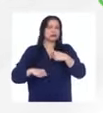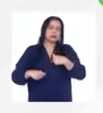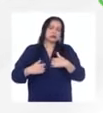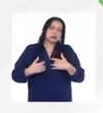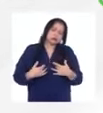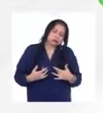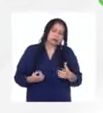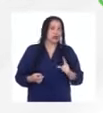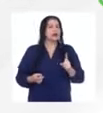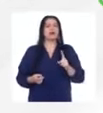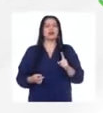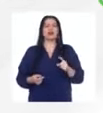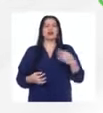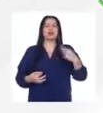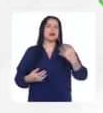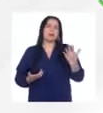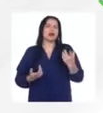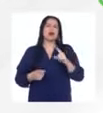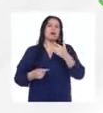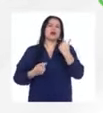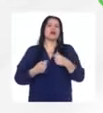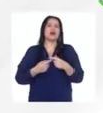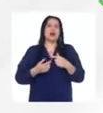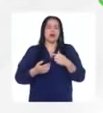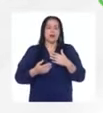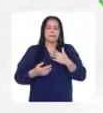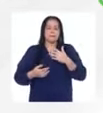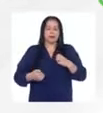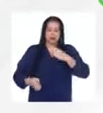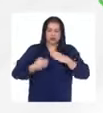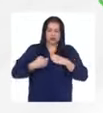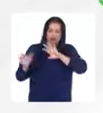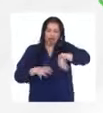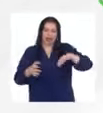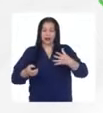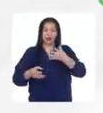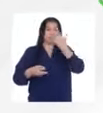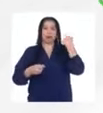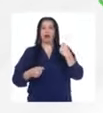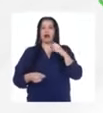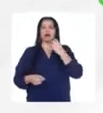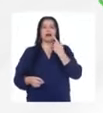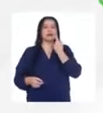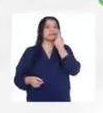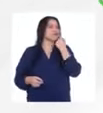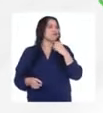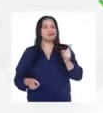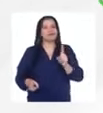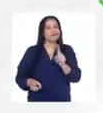no siempre es lo mejor ir en contra de tus emociones ¿no? pretender como que no estuviesen ahí